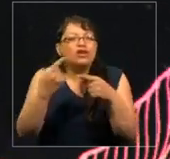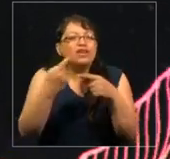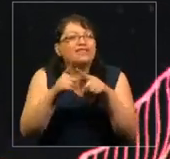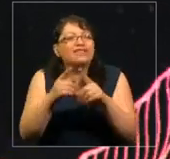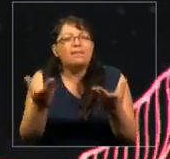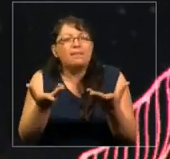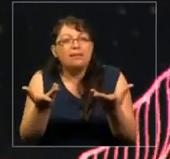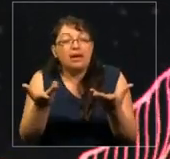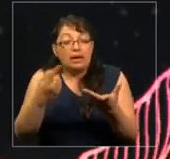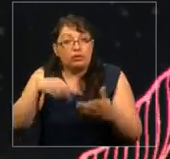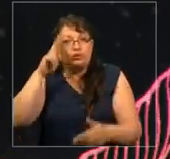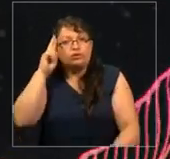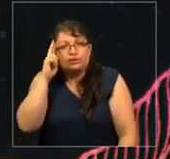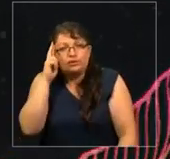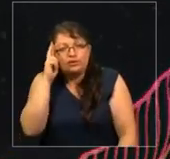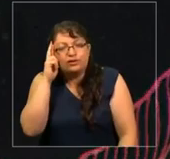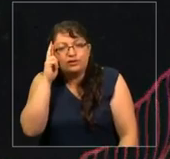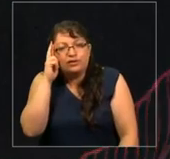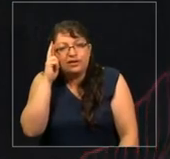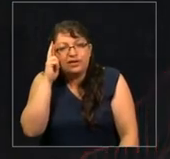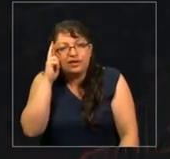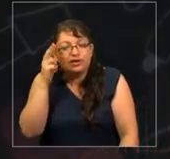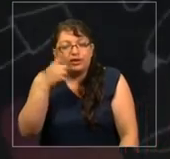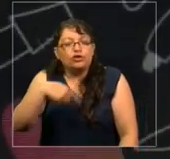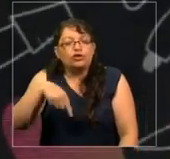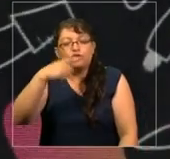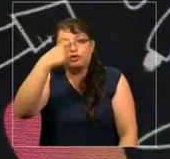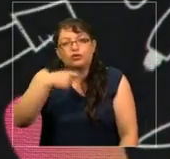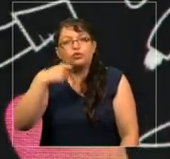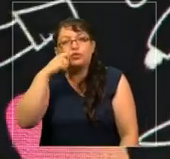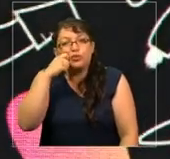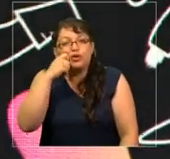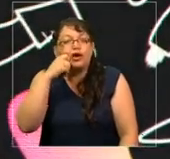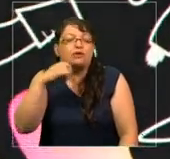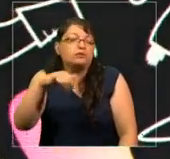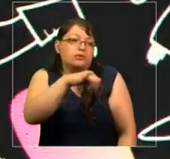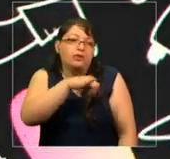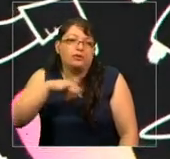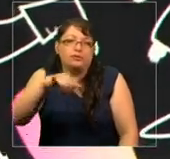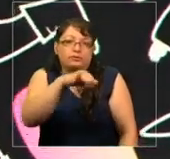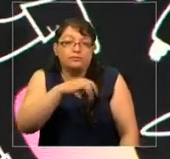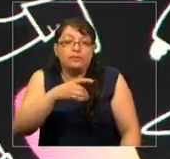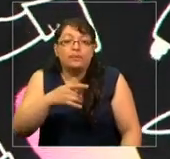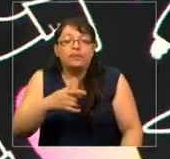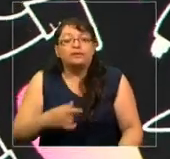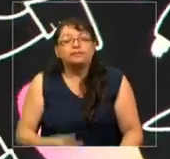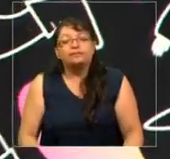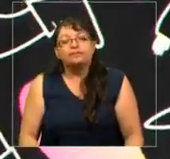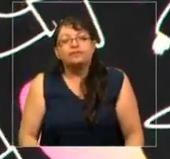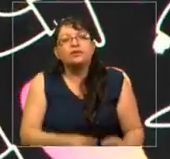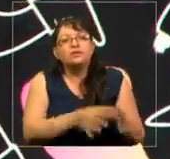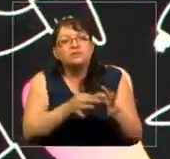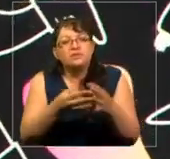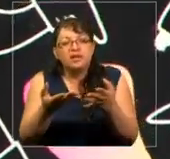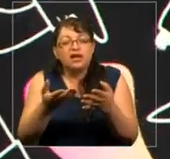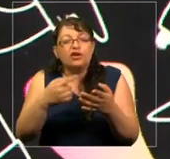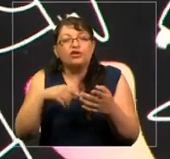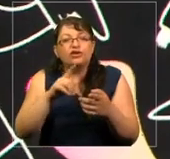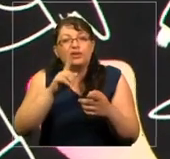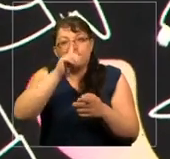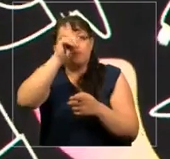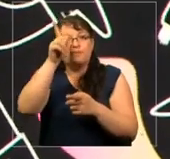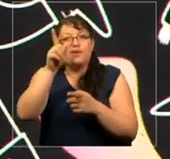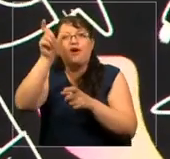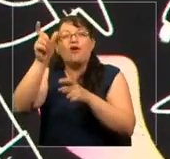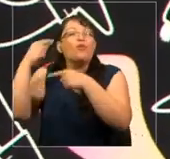para recordarnos nuestra humanidad común. Una consecuencia de no estar familiarizados con historias de otras